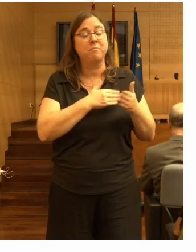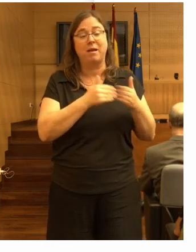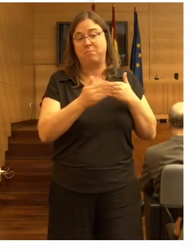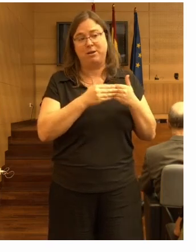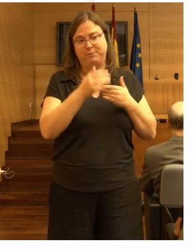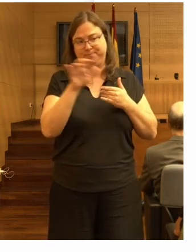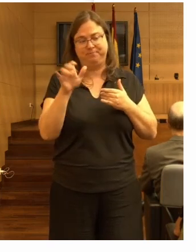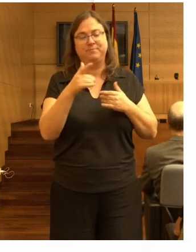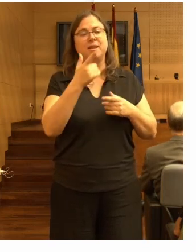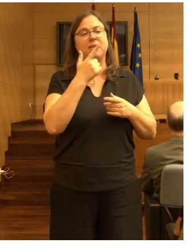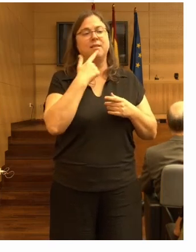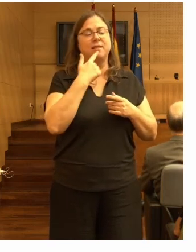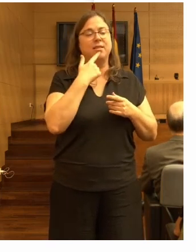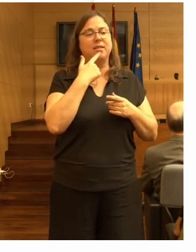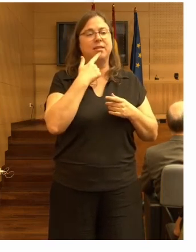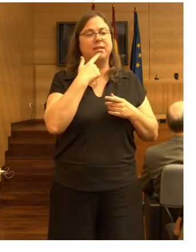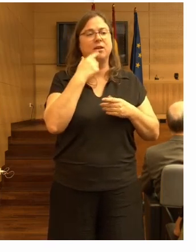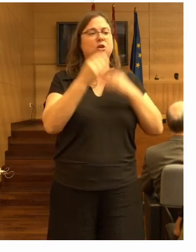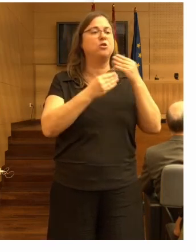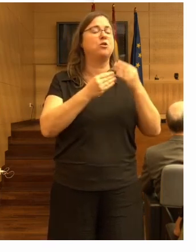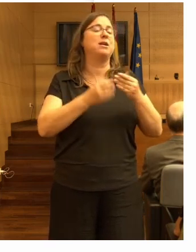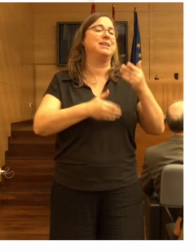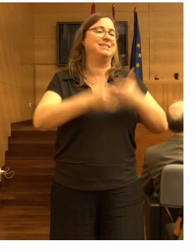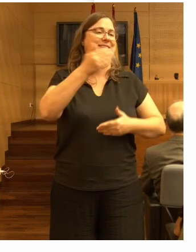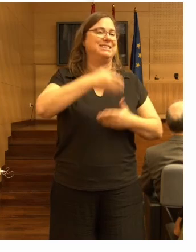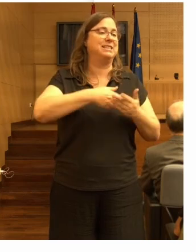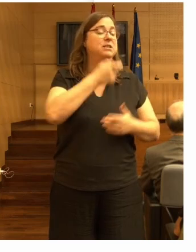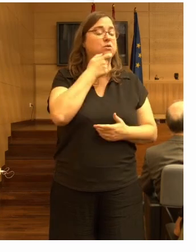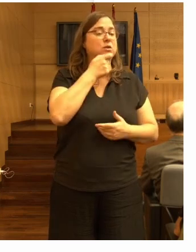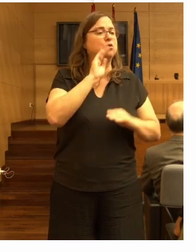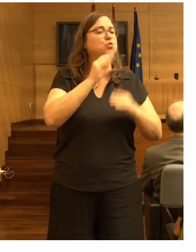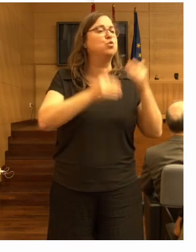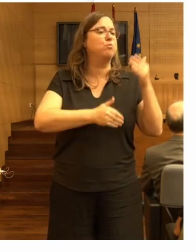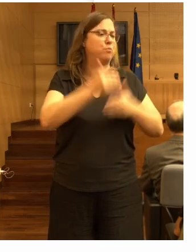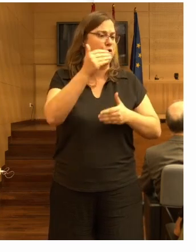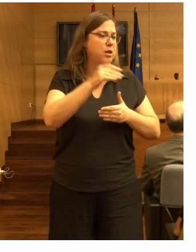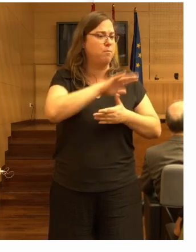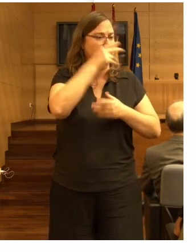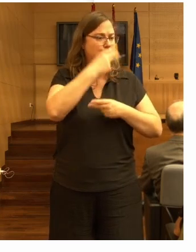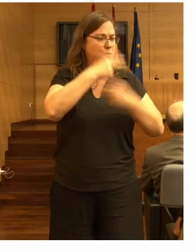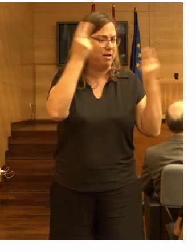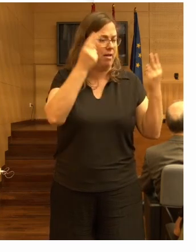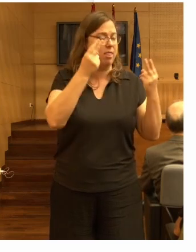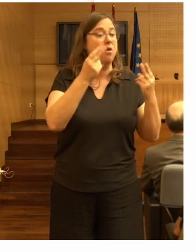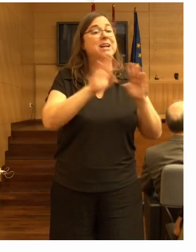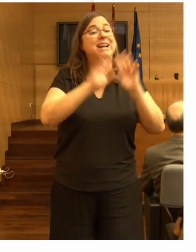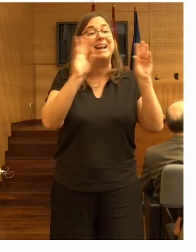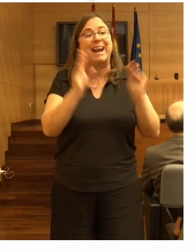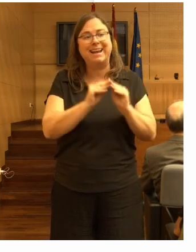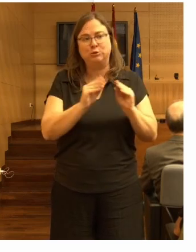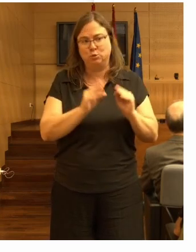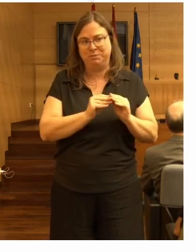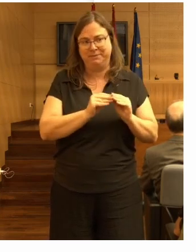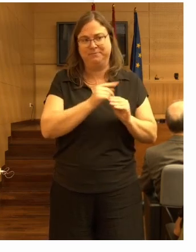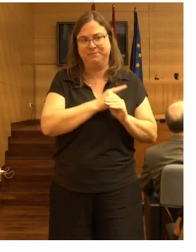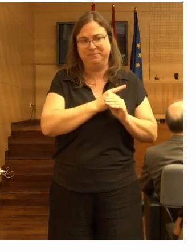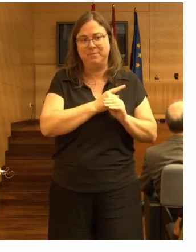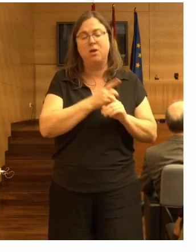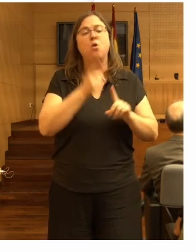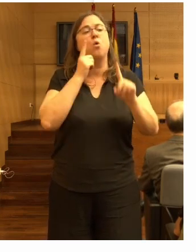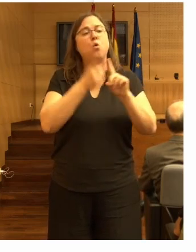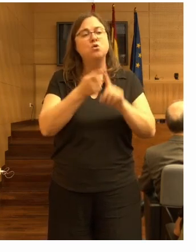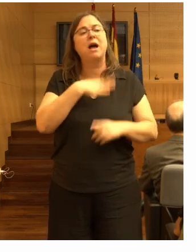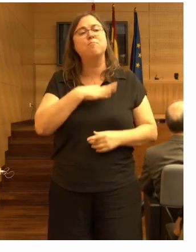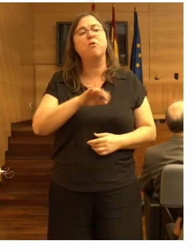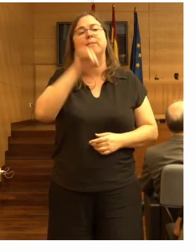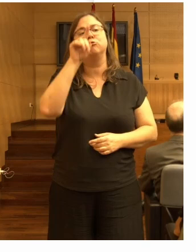Los Angeles de New England Journal esto es un resumen la pregunta aquí es si podemos utilizar todo